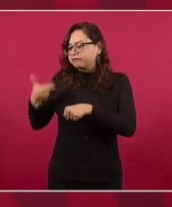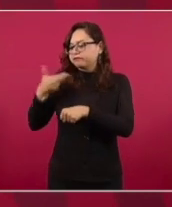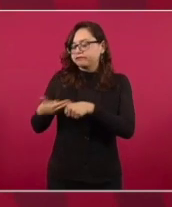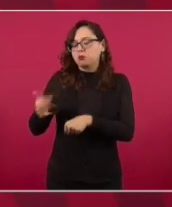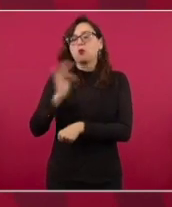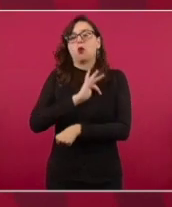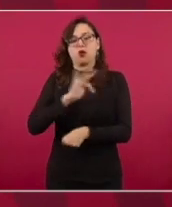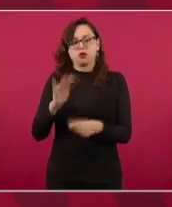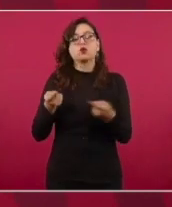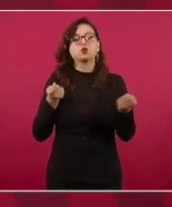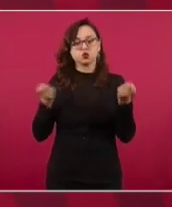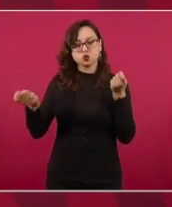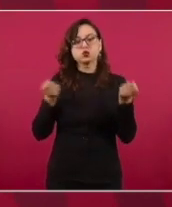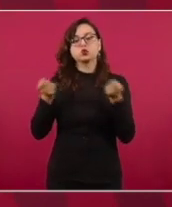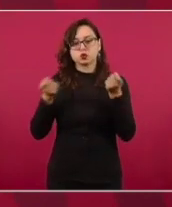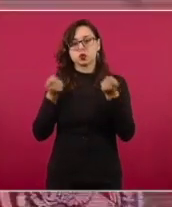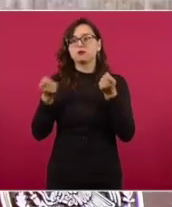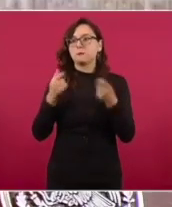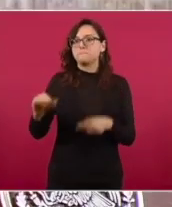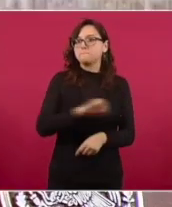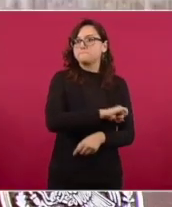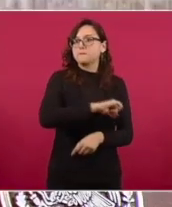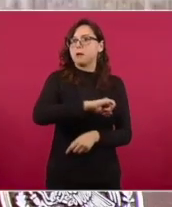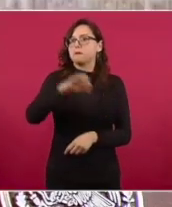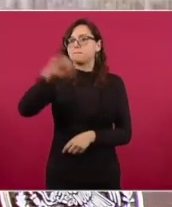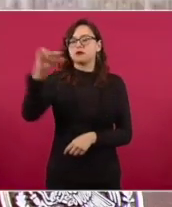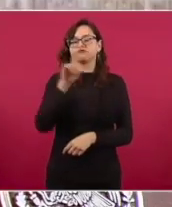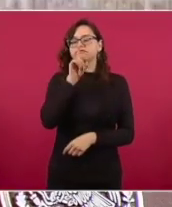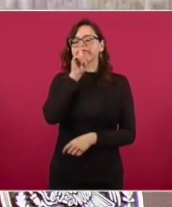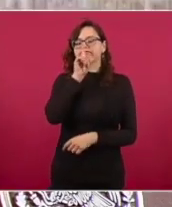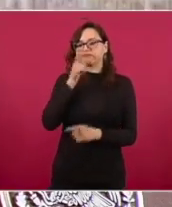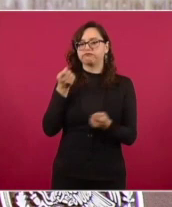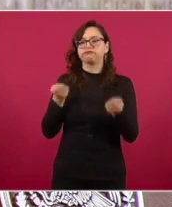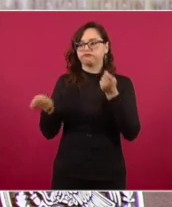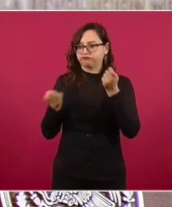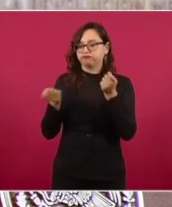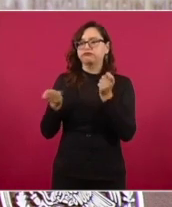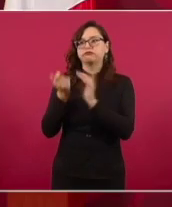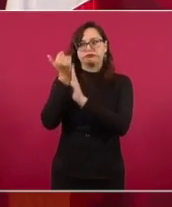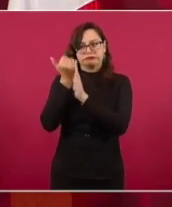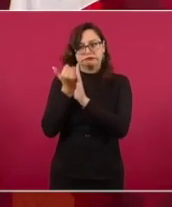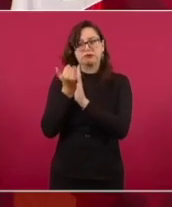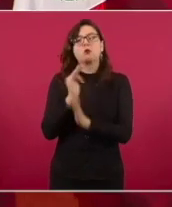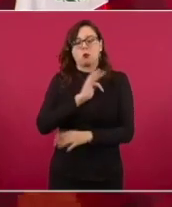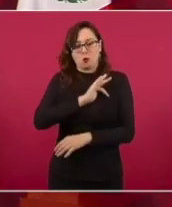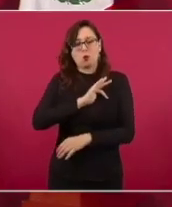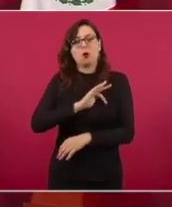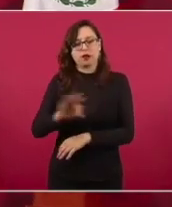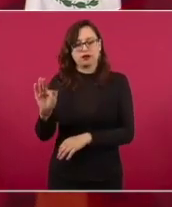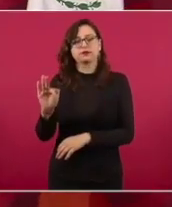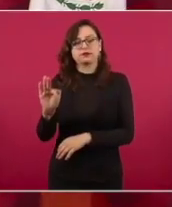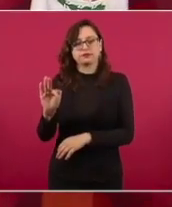en el aumento de precios, que afortunadamente